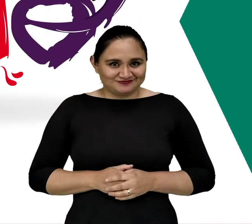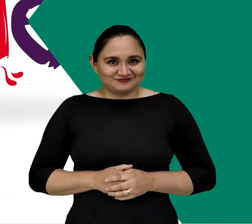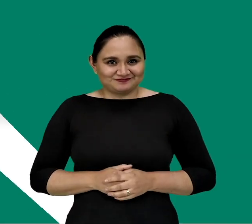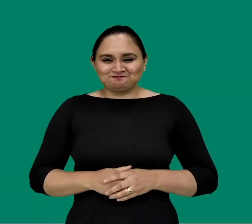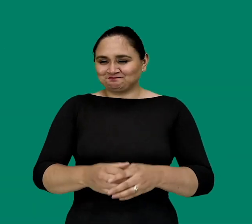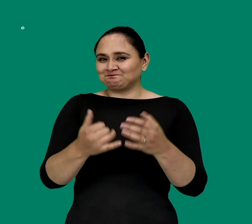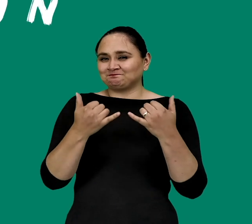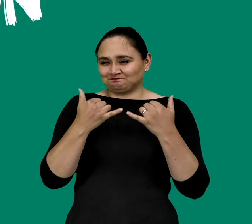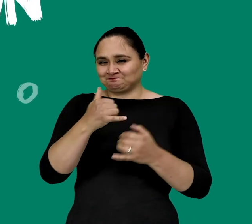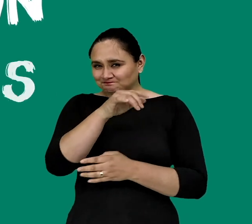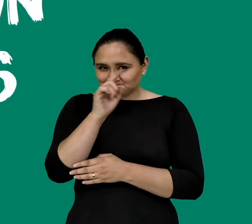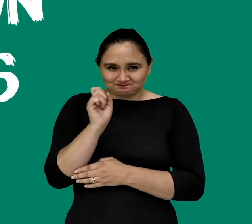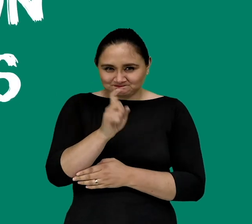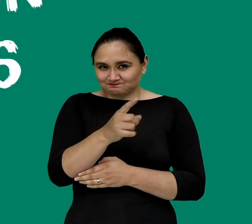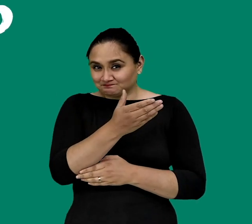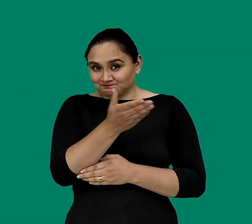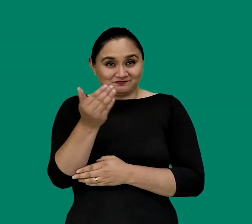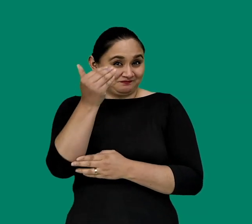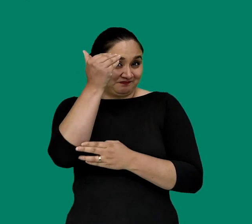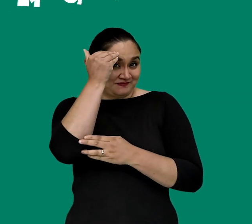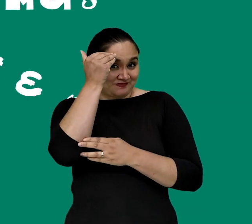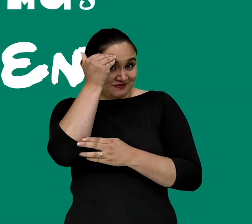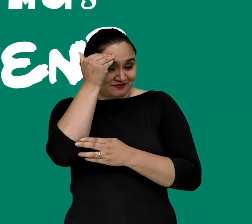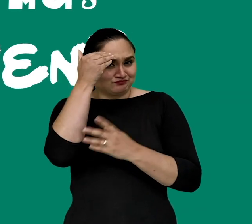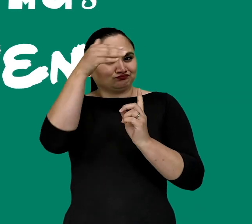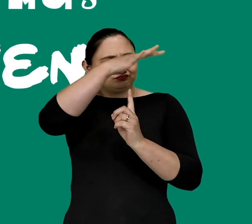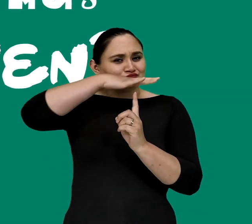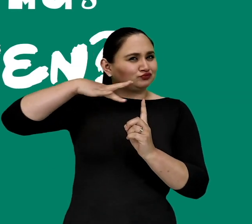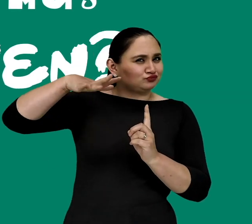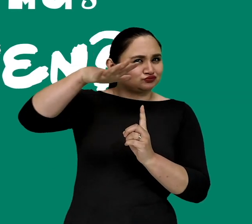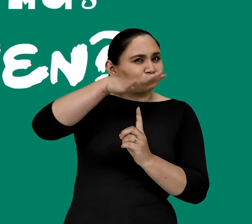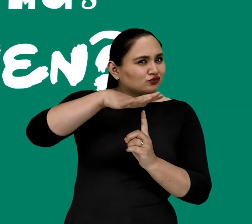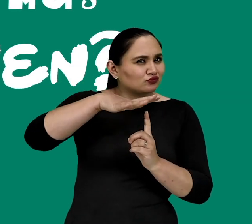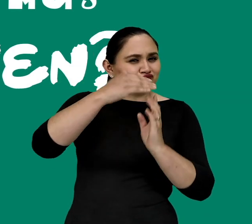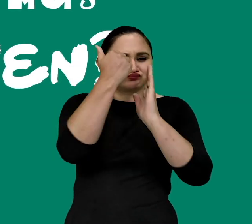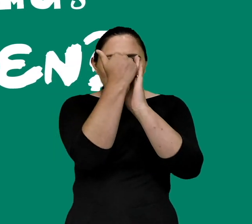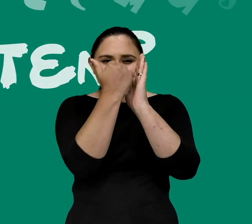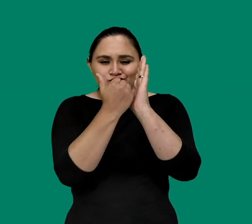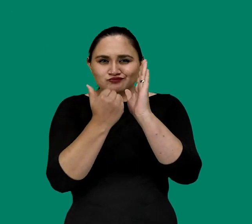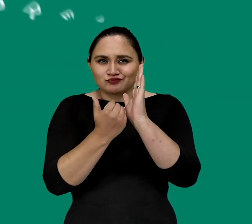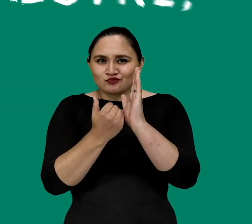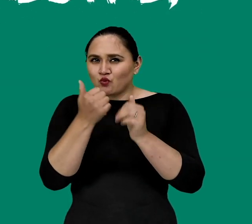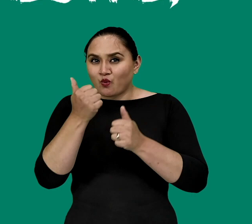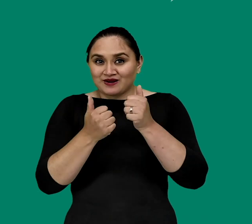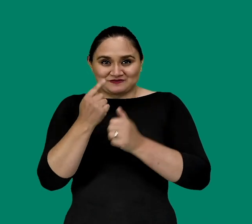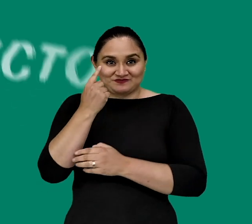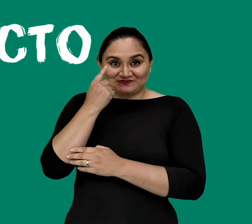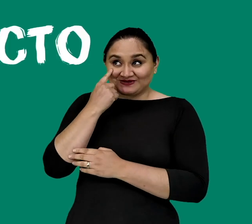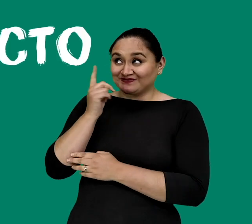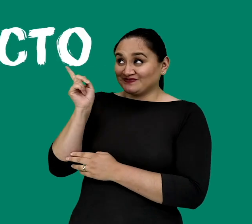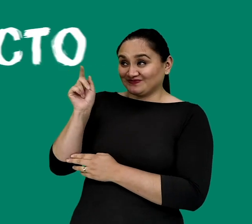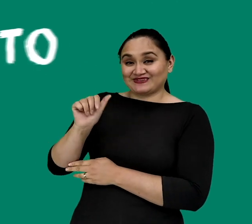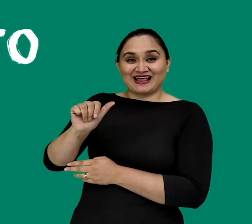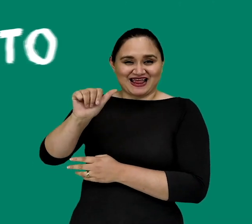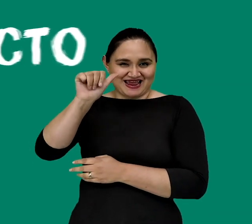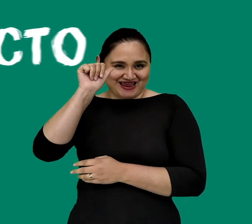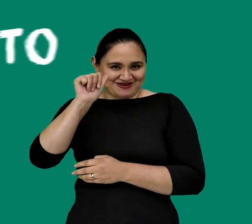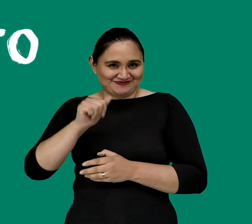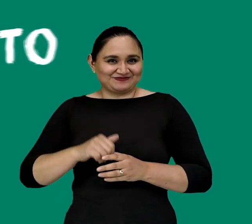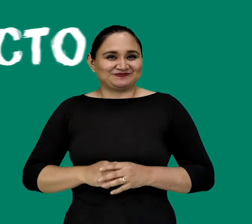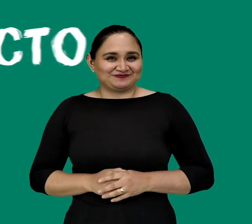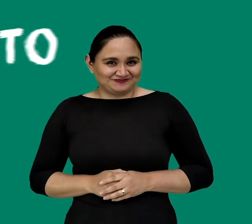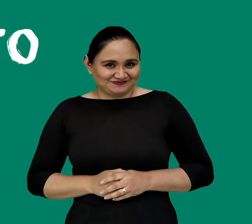Ahora, ¿sabes cuáles son los tipos de ecosistemas que existen? Opción A Ecosistema